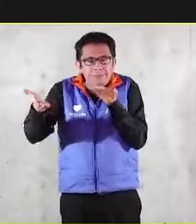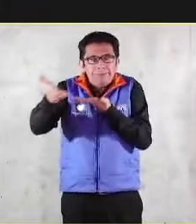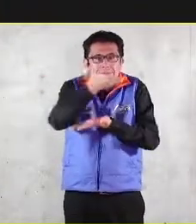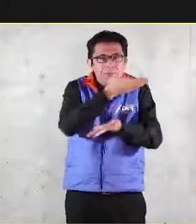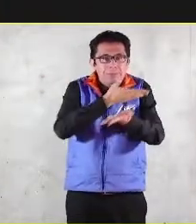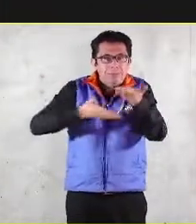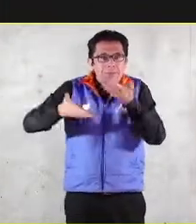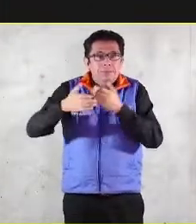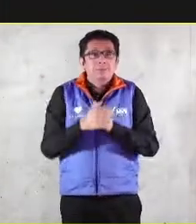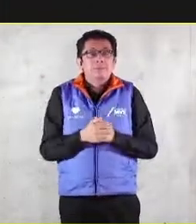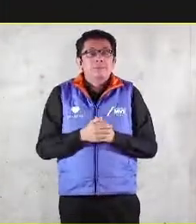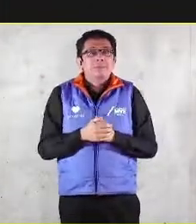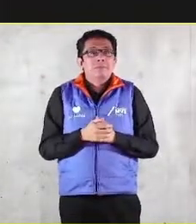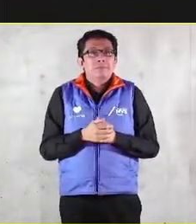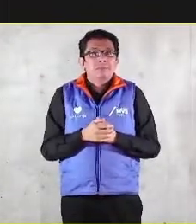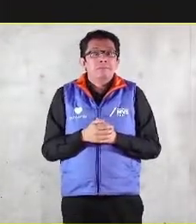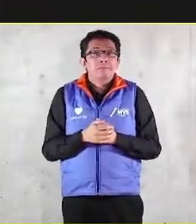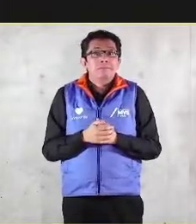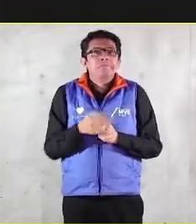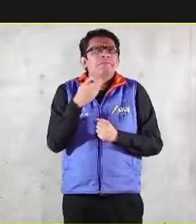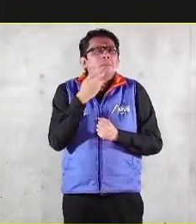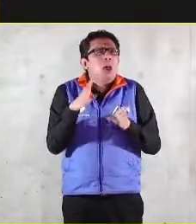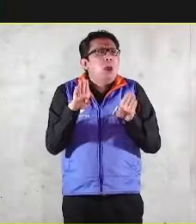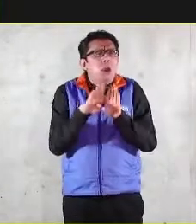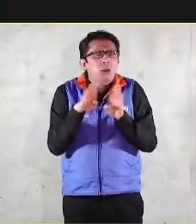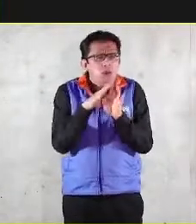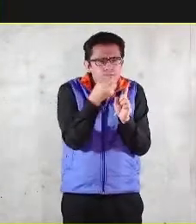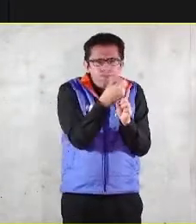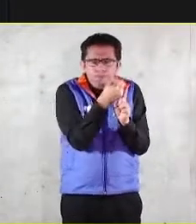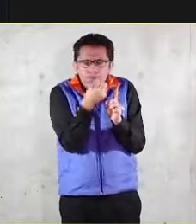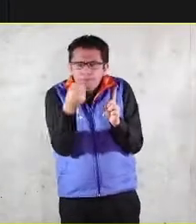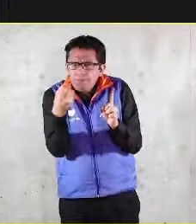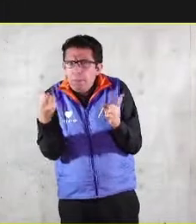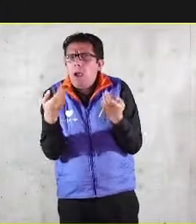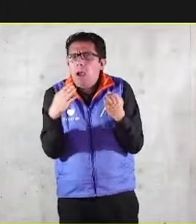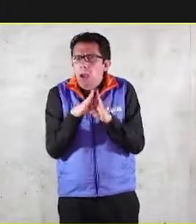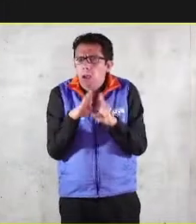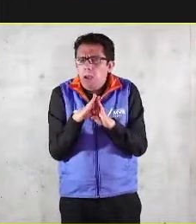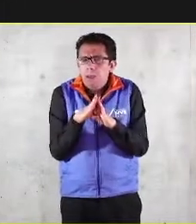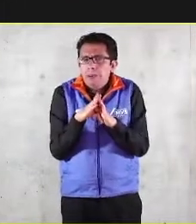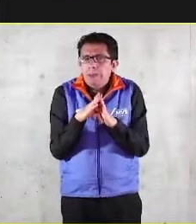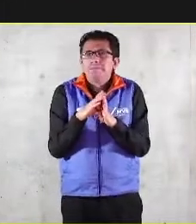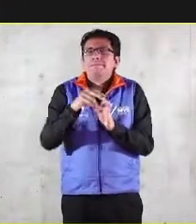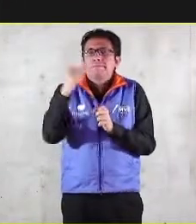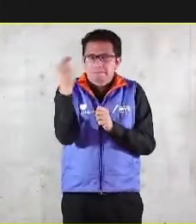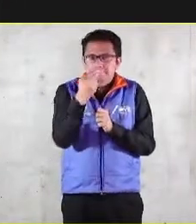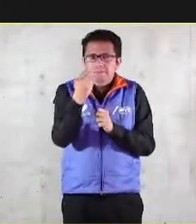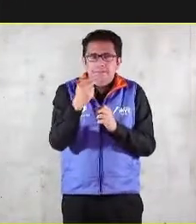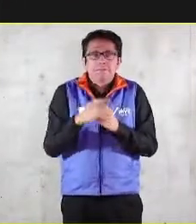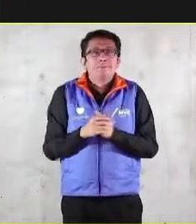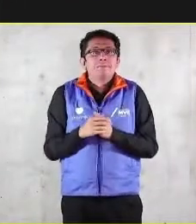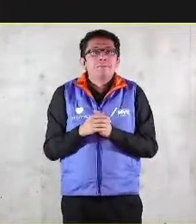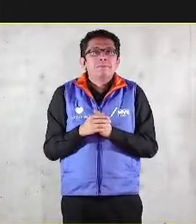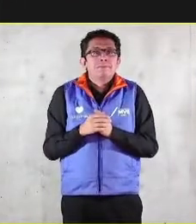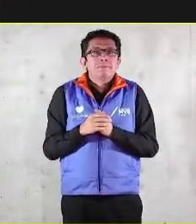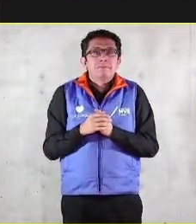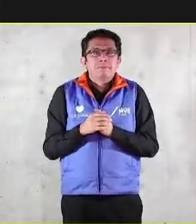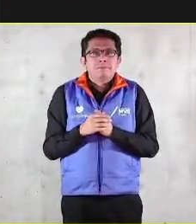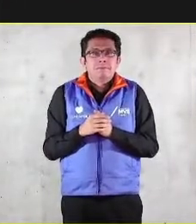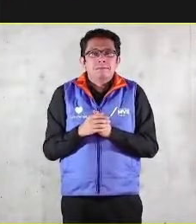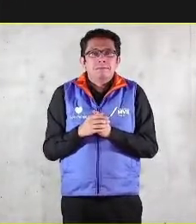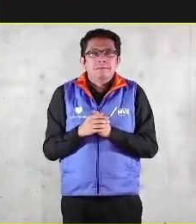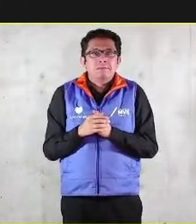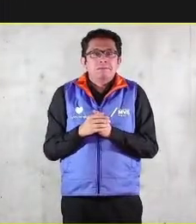Entonces, esto para gestionarlo sistemáticamente, lo que hacemos es definir